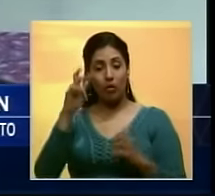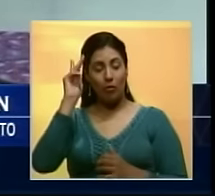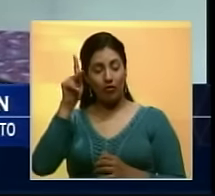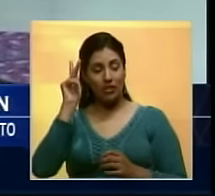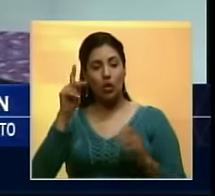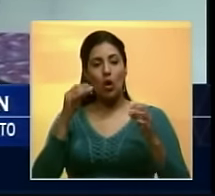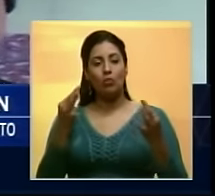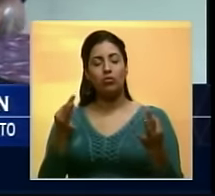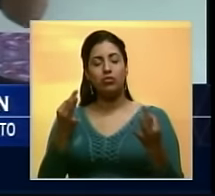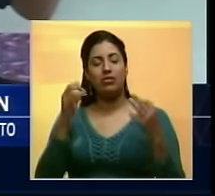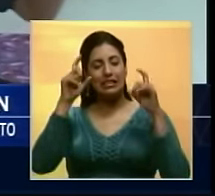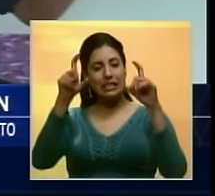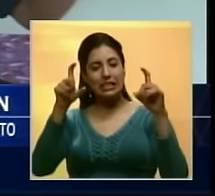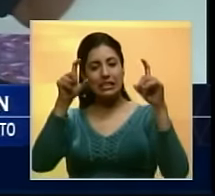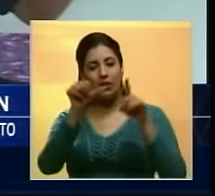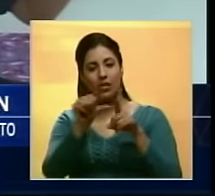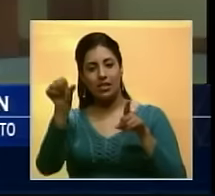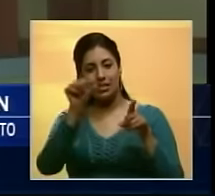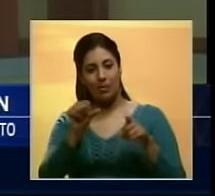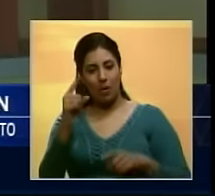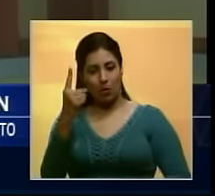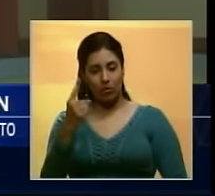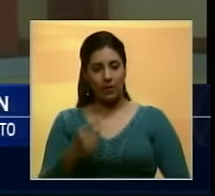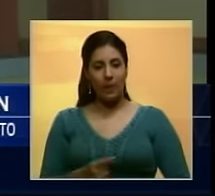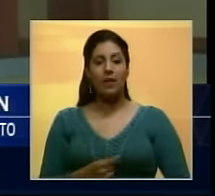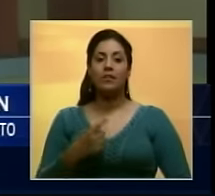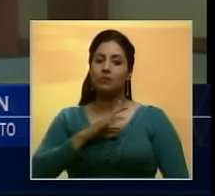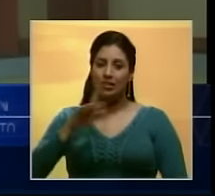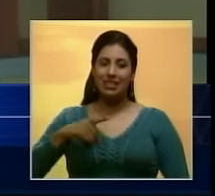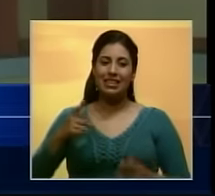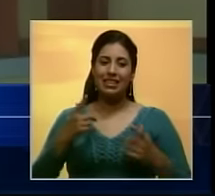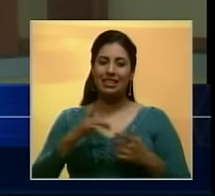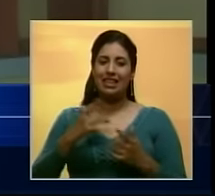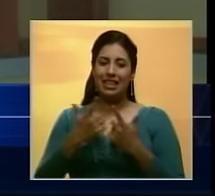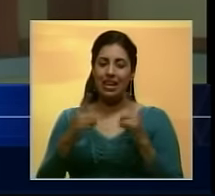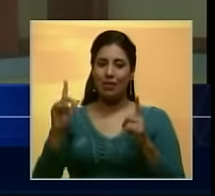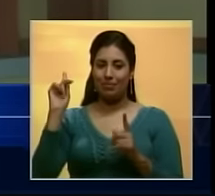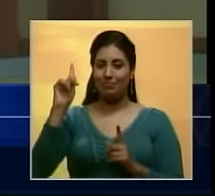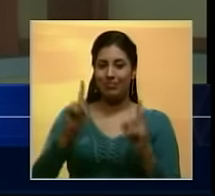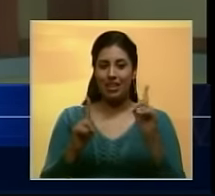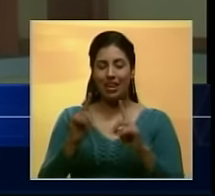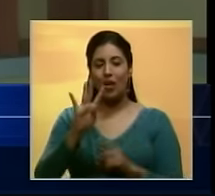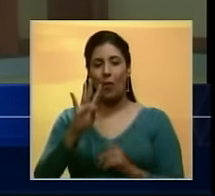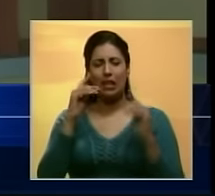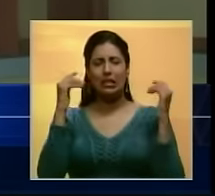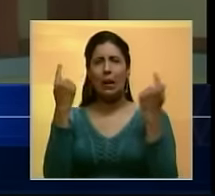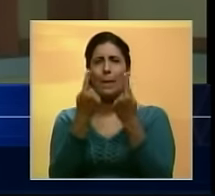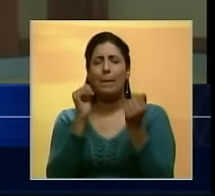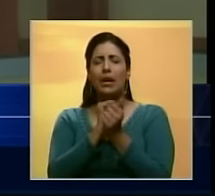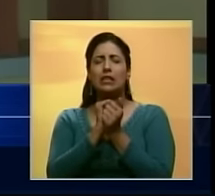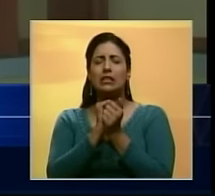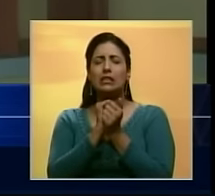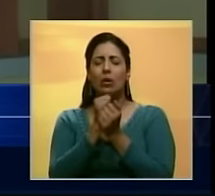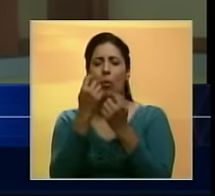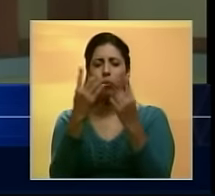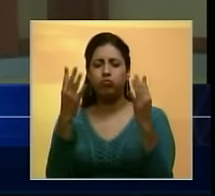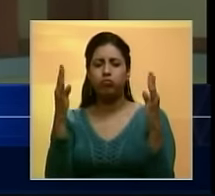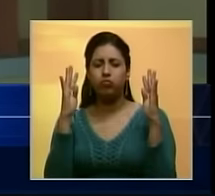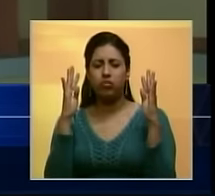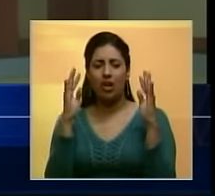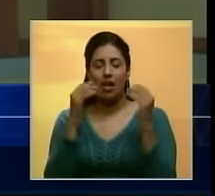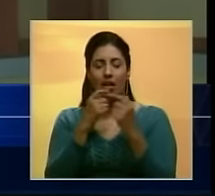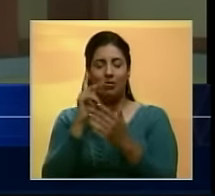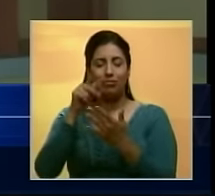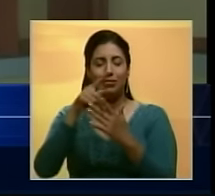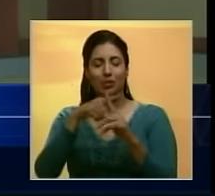yoga les imparte una clase semanal. Nos sentimos libres cuando venimos, porque estamos entre cuatro paredes, ¿entiendes? Y como que nos